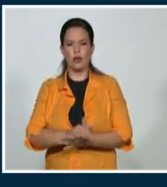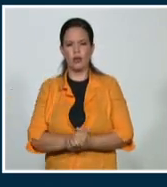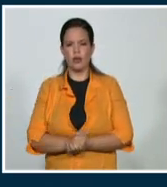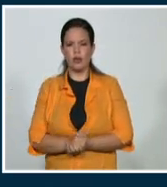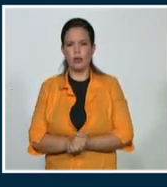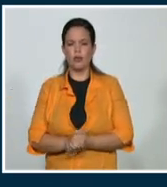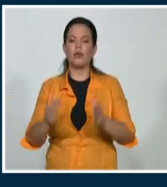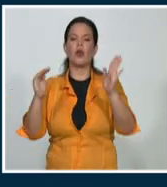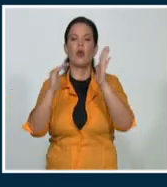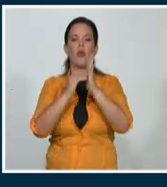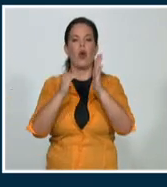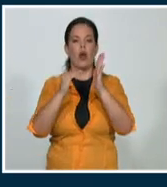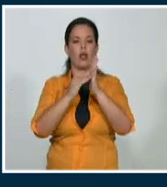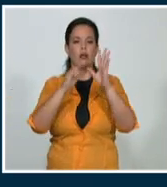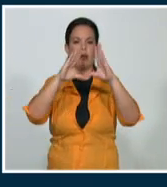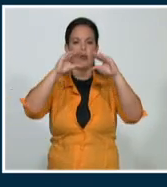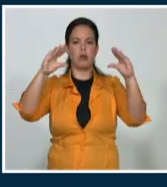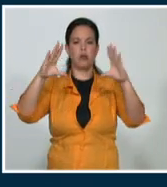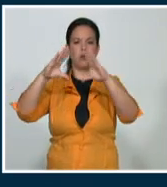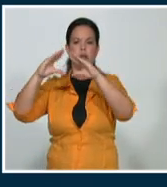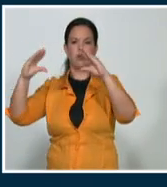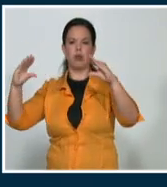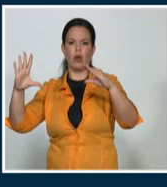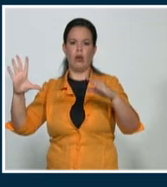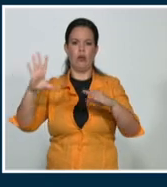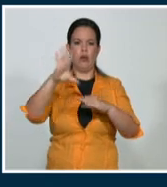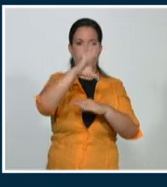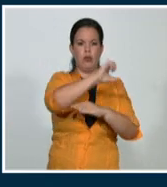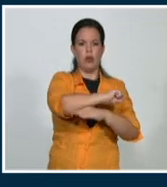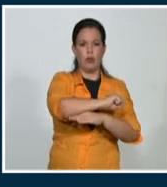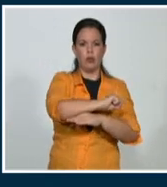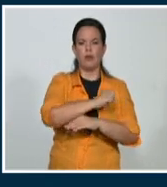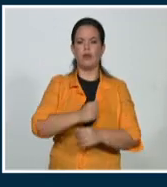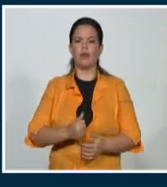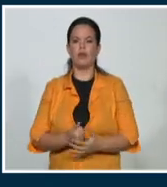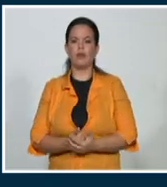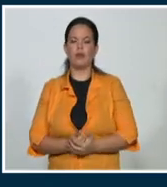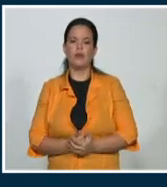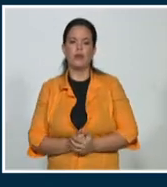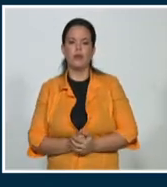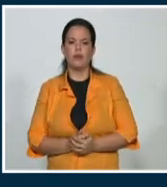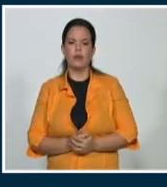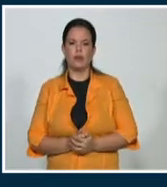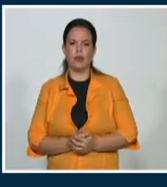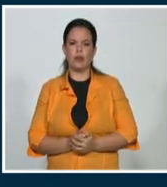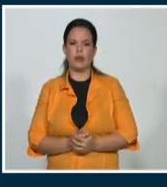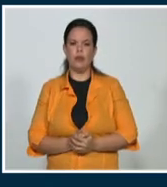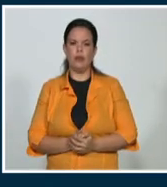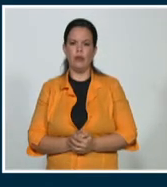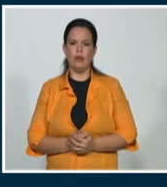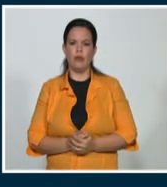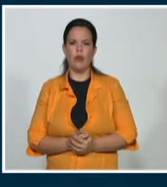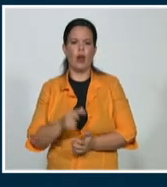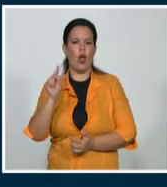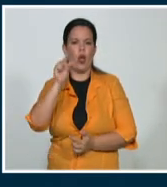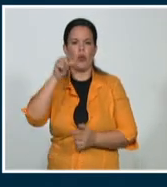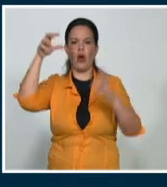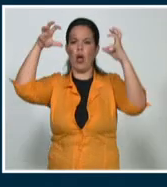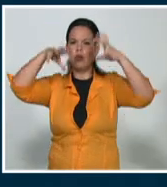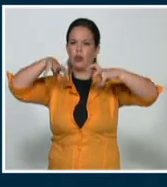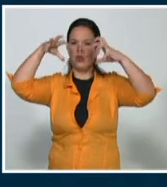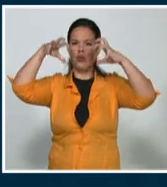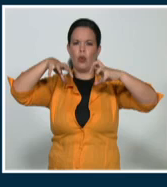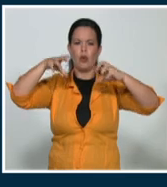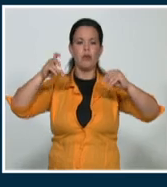estará parcialmente nublado en gran parte del territorio, solo se nublarán algunas localidades con escasas lluvias. Y en cuanto a la madrugada, las